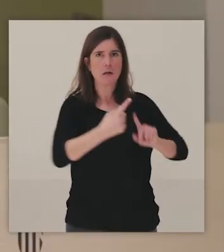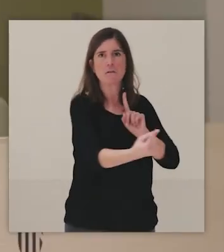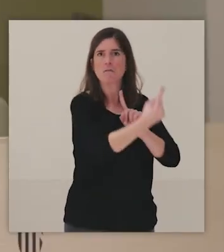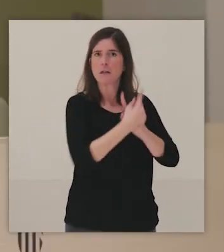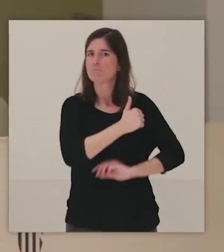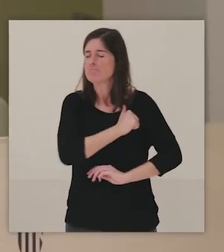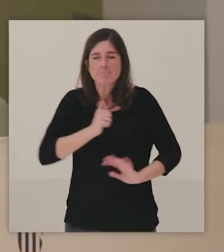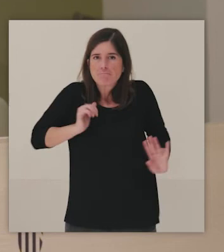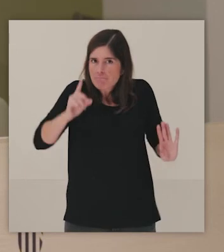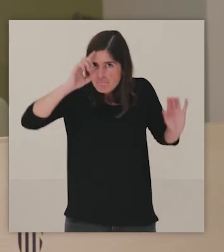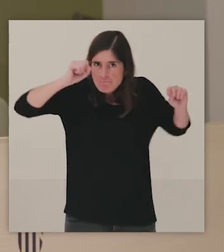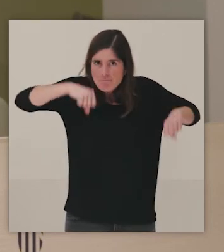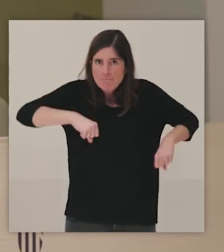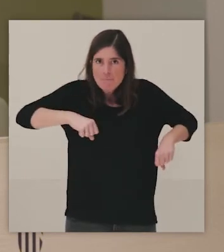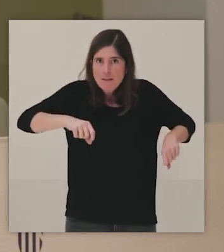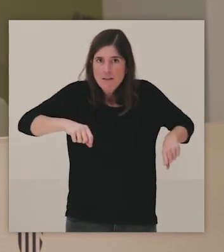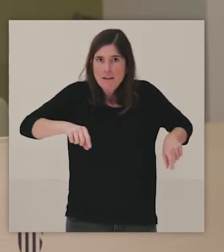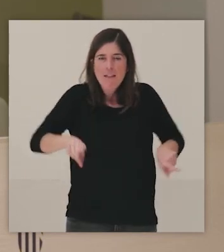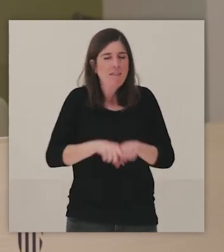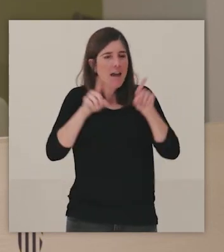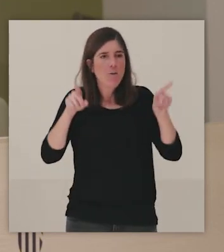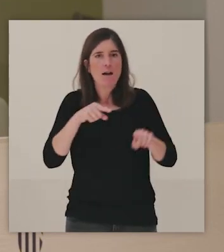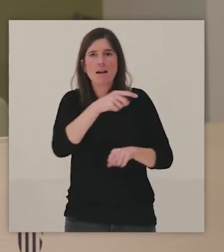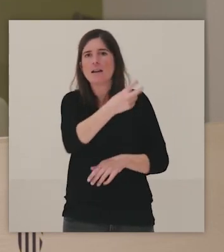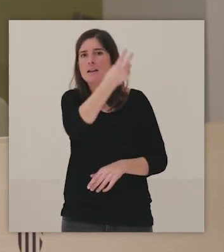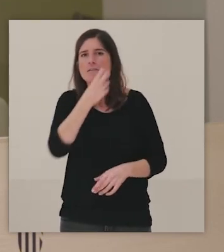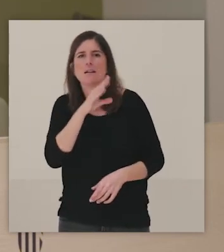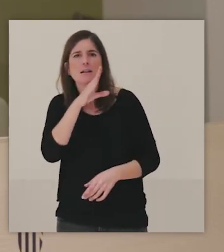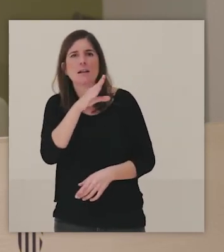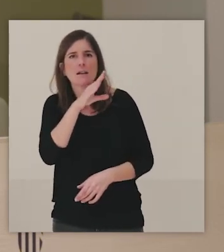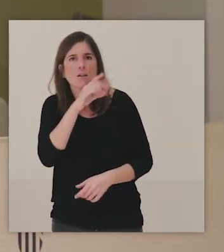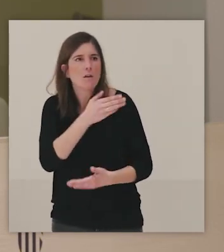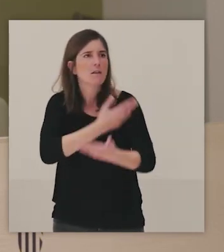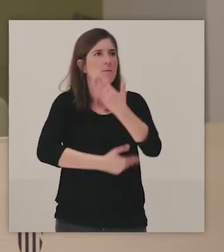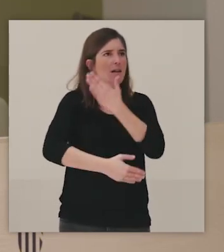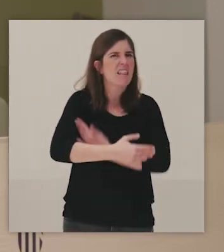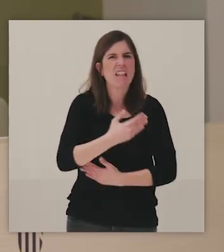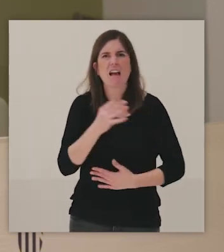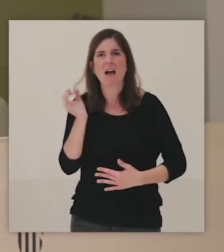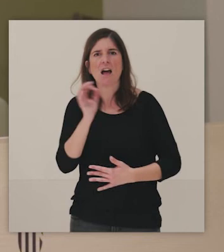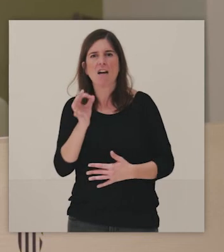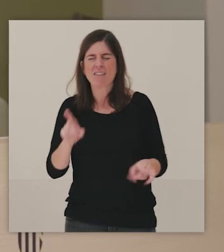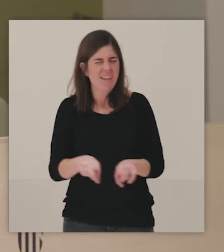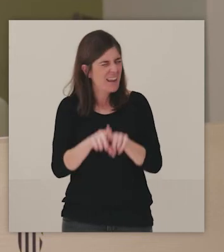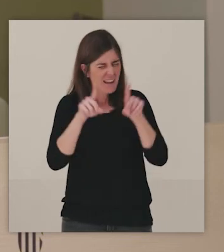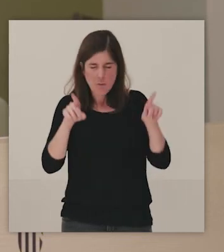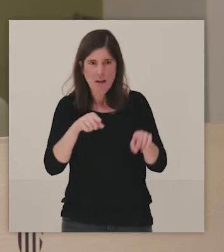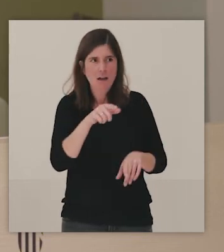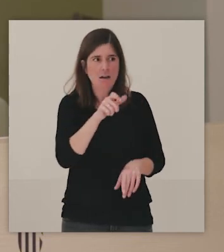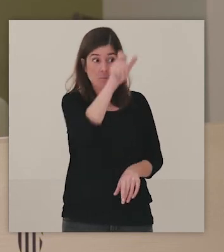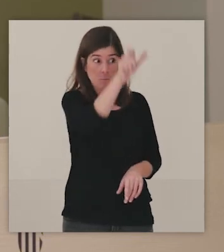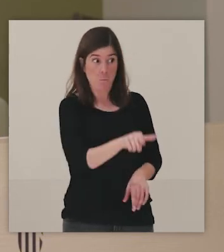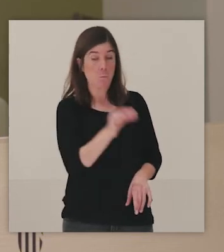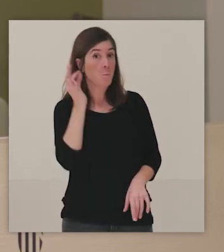actividad en el Museo del Prado al margen de las etiquetas, al margen de todo. Ella ha